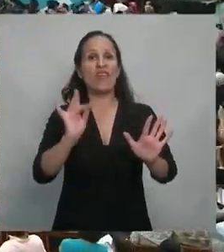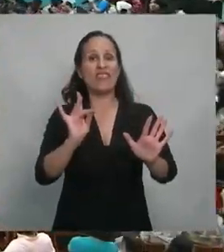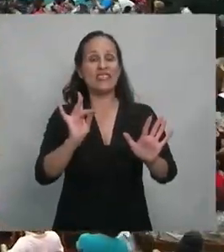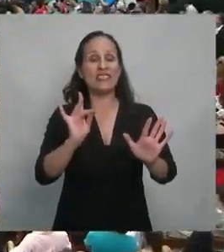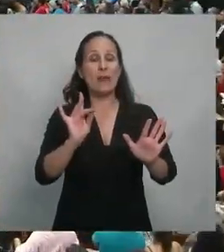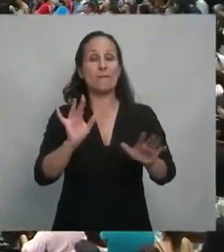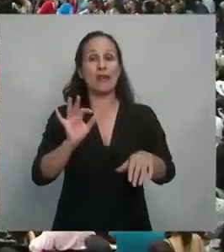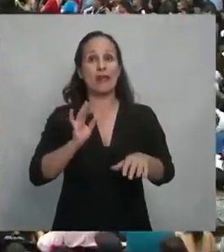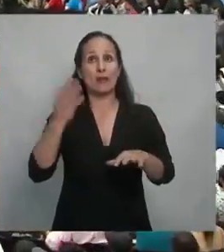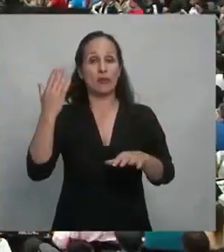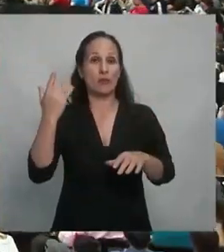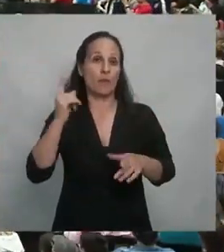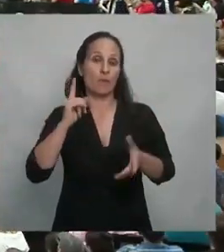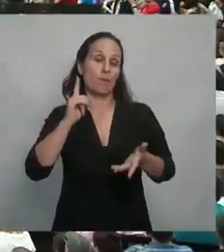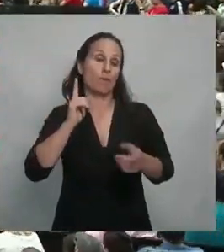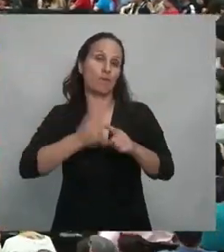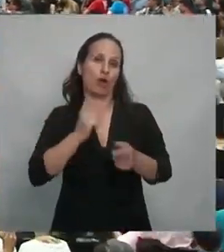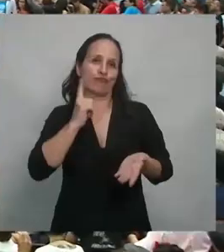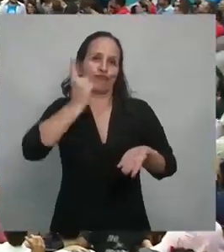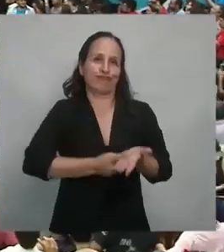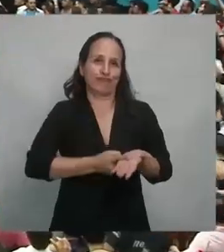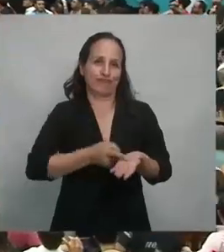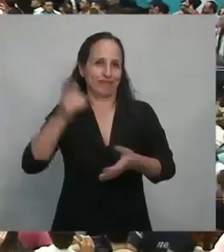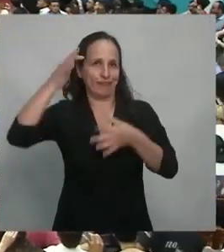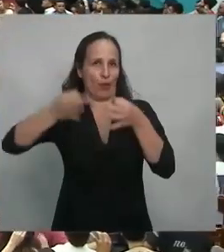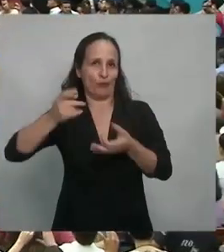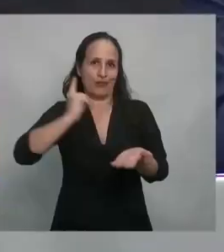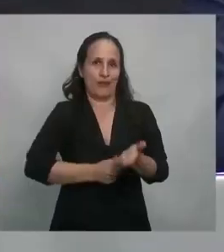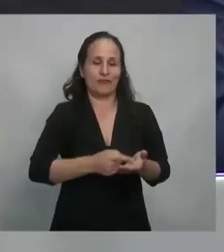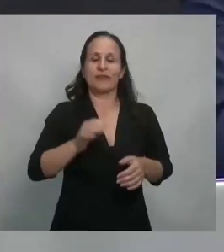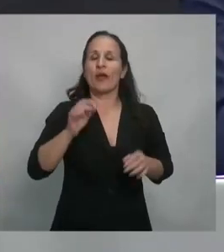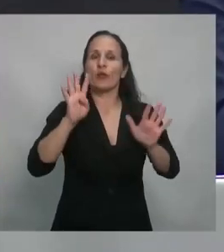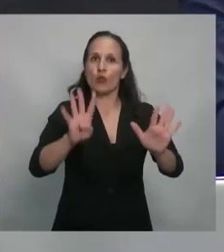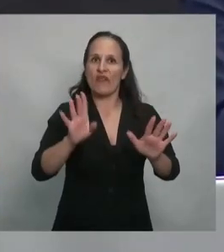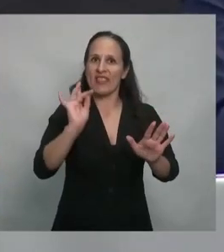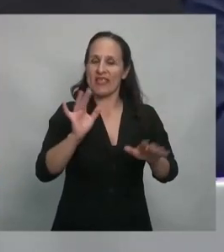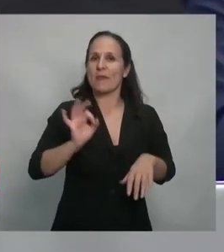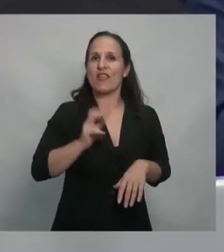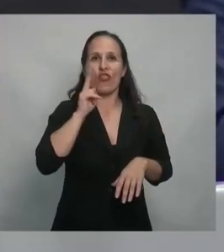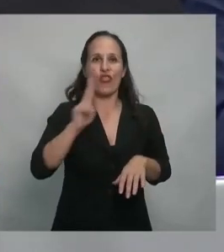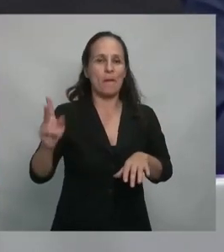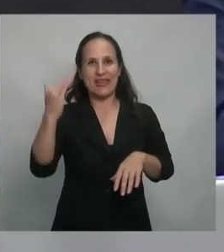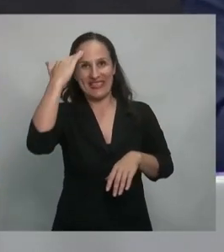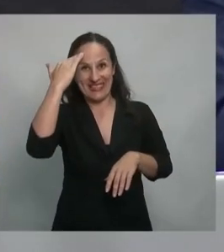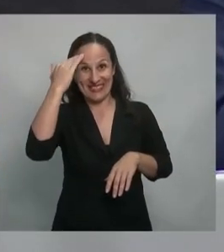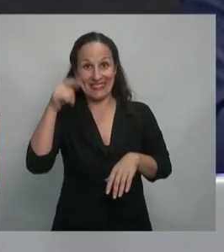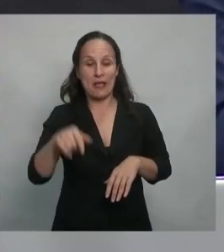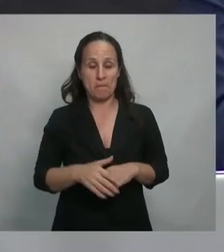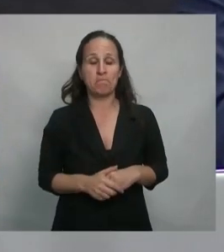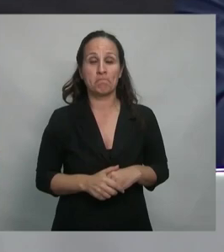por sentencia judicial del año 2015, al que